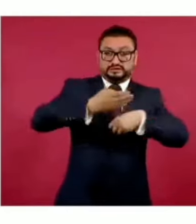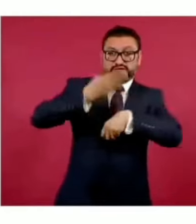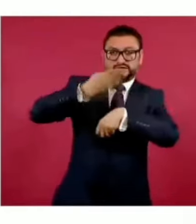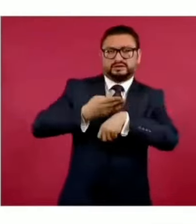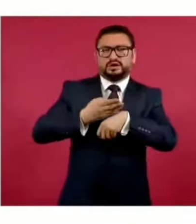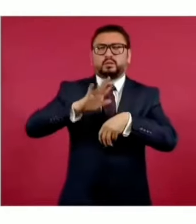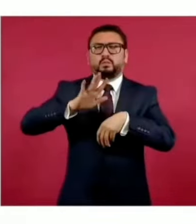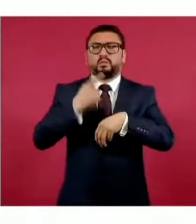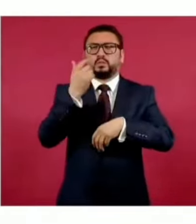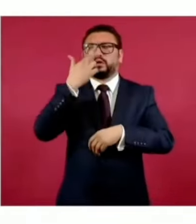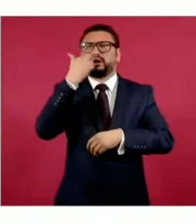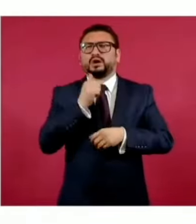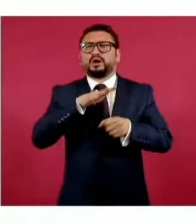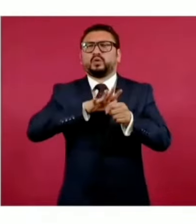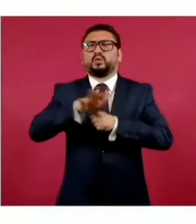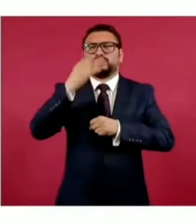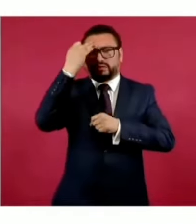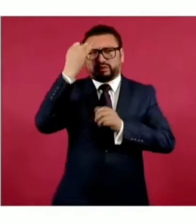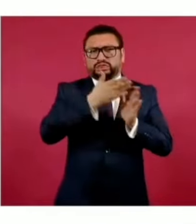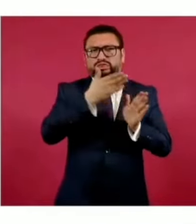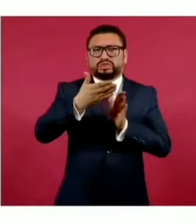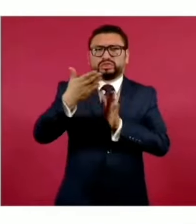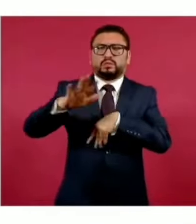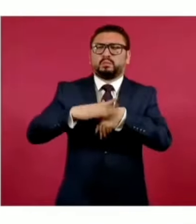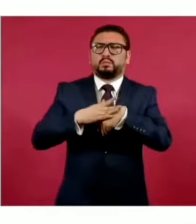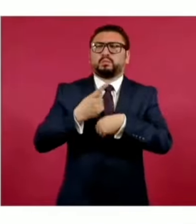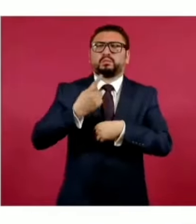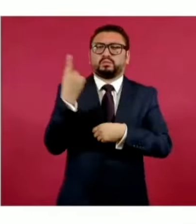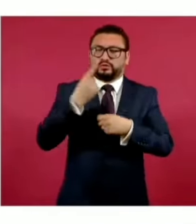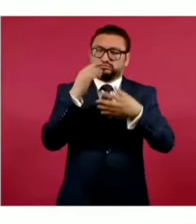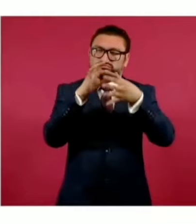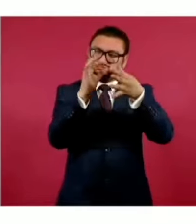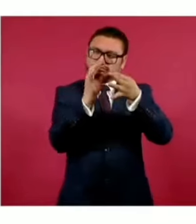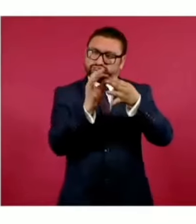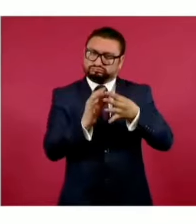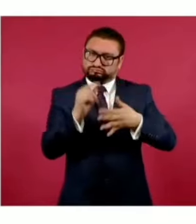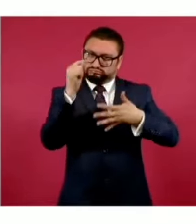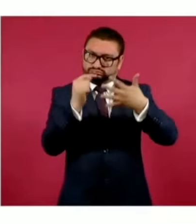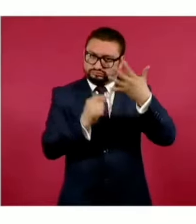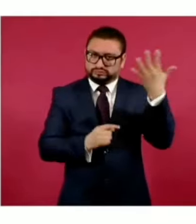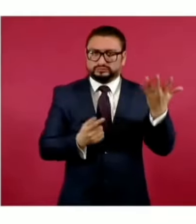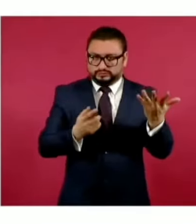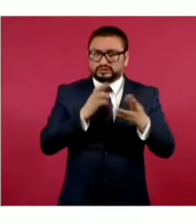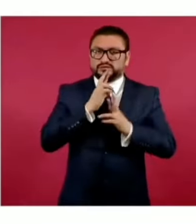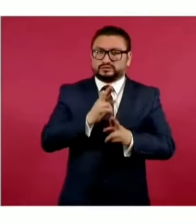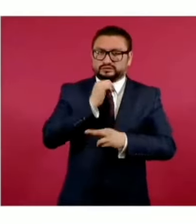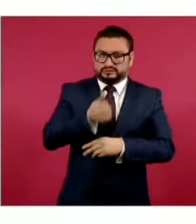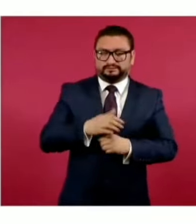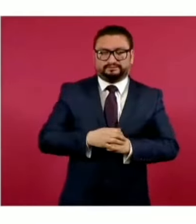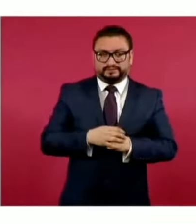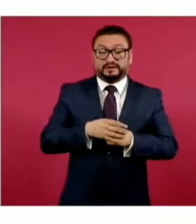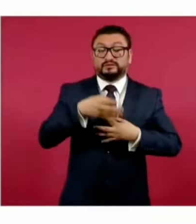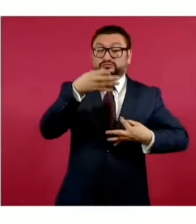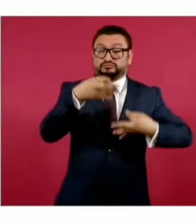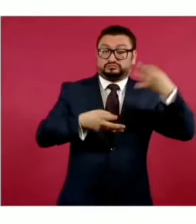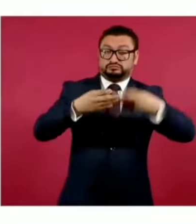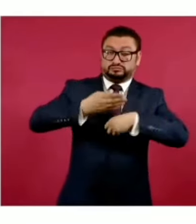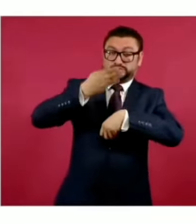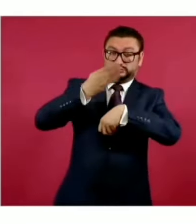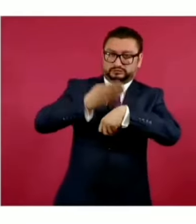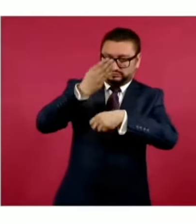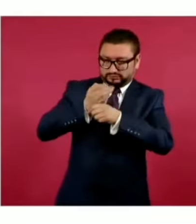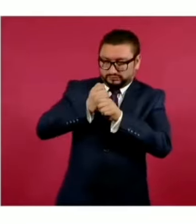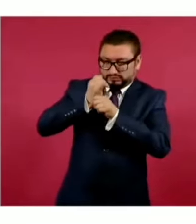fueron las razones por las cuales se excedieron los plazos sin haber resuelto previamente y el Tribunal de Disciplina va a